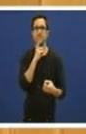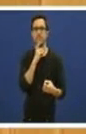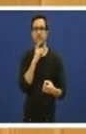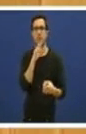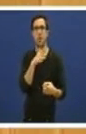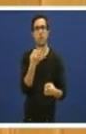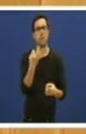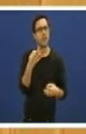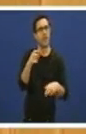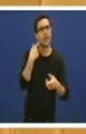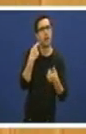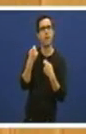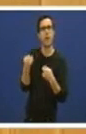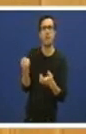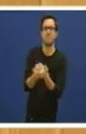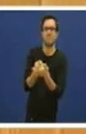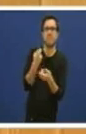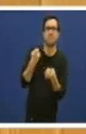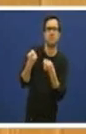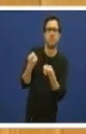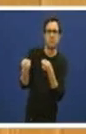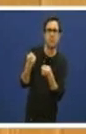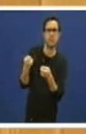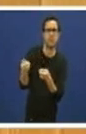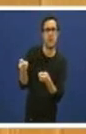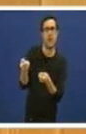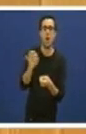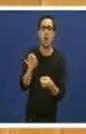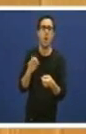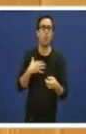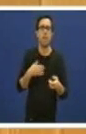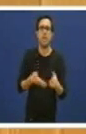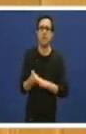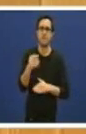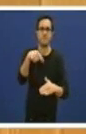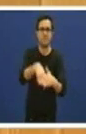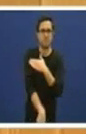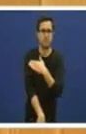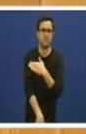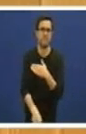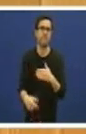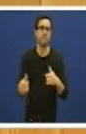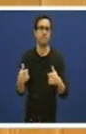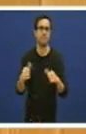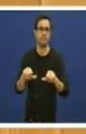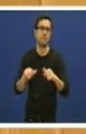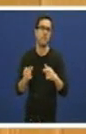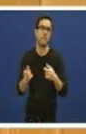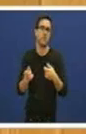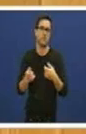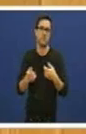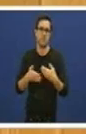pasivo ou pechan. Non hai outra. Non hai outra. E os expedientes de regulación de emprego de carácter suspensivo